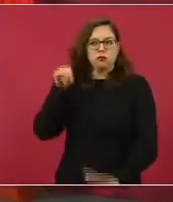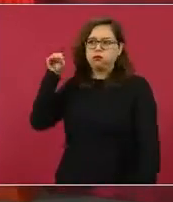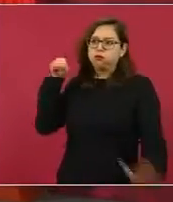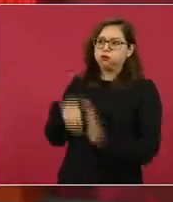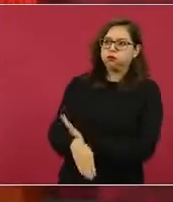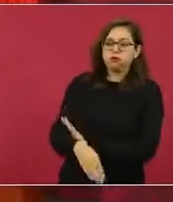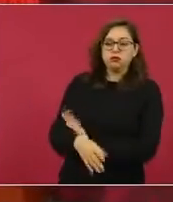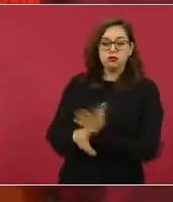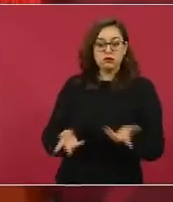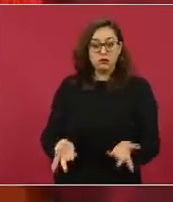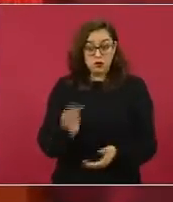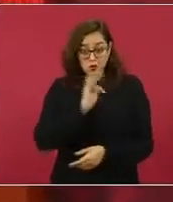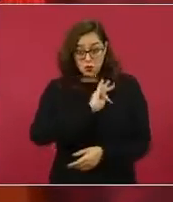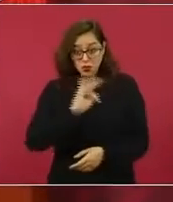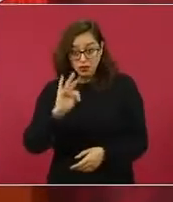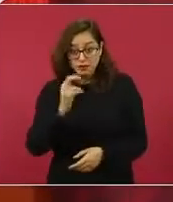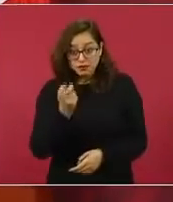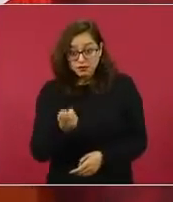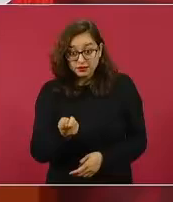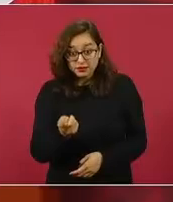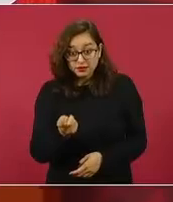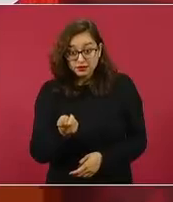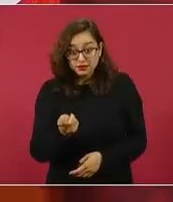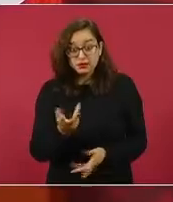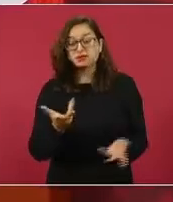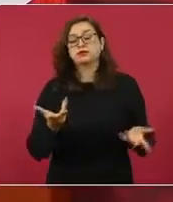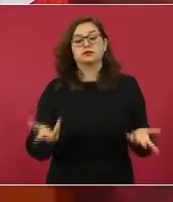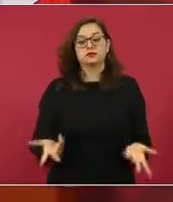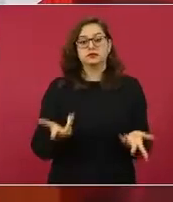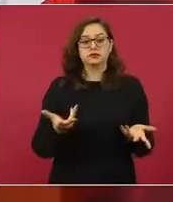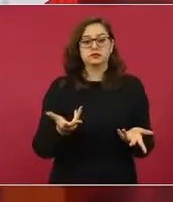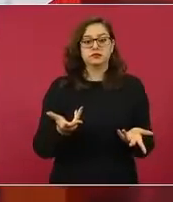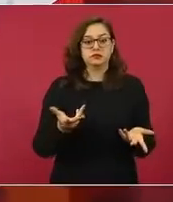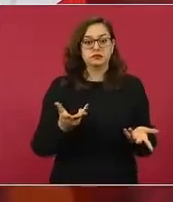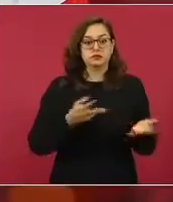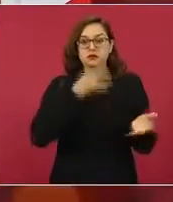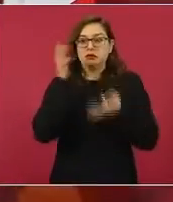O sea, son campañas de linchamiento.